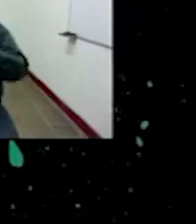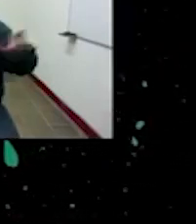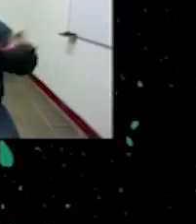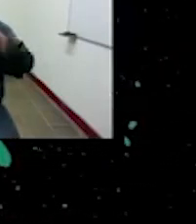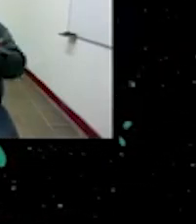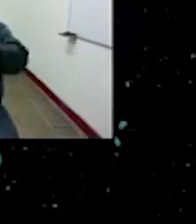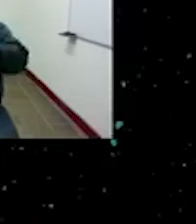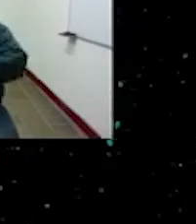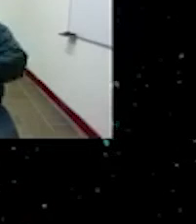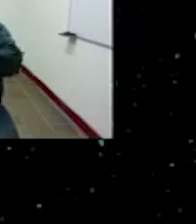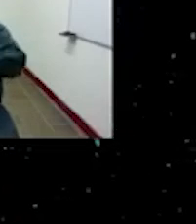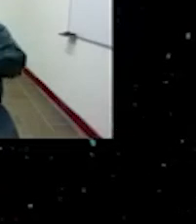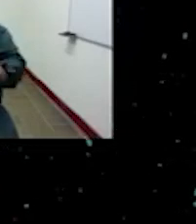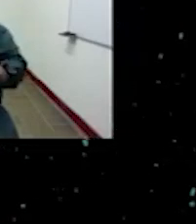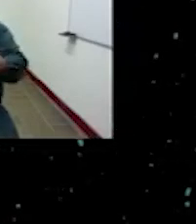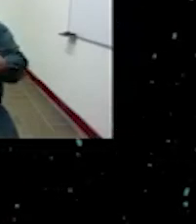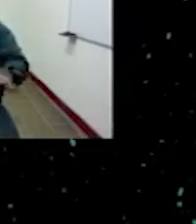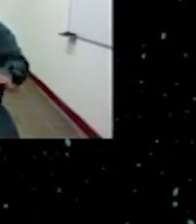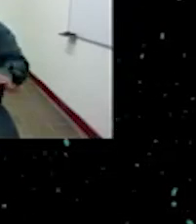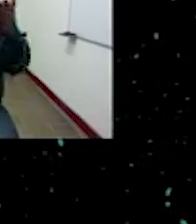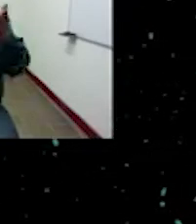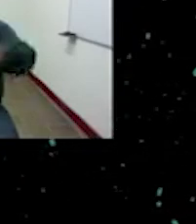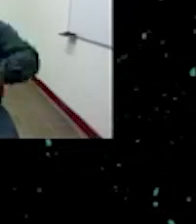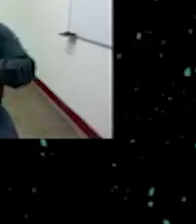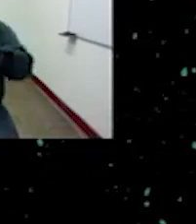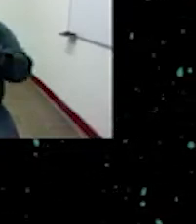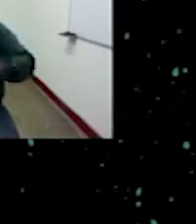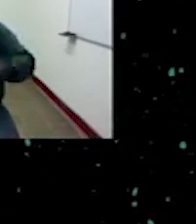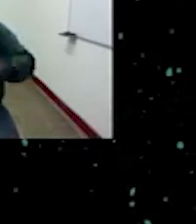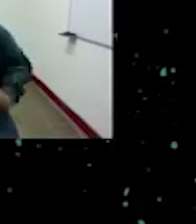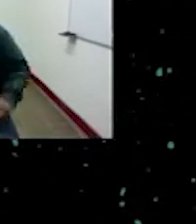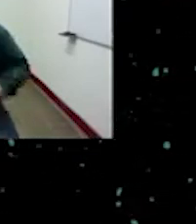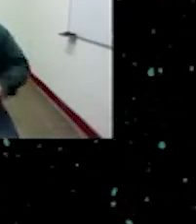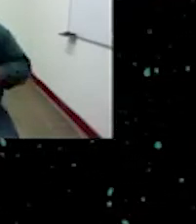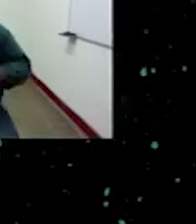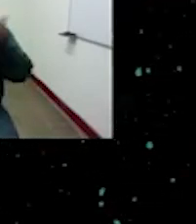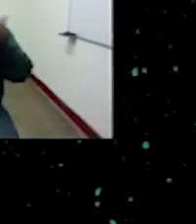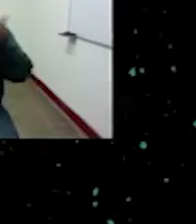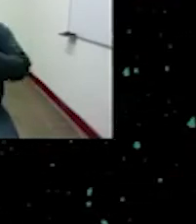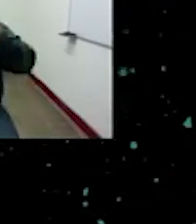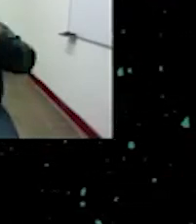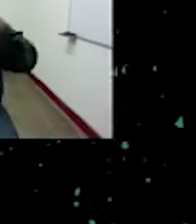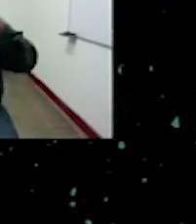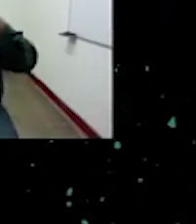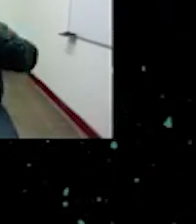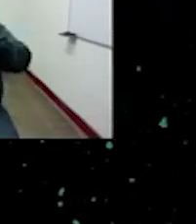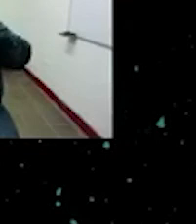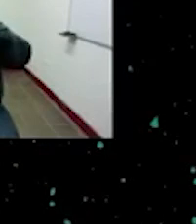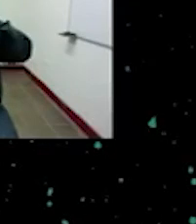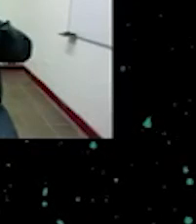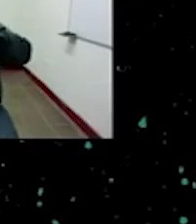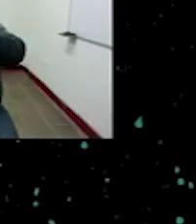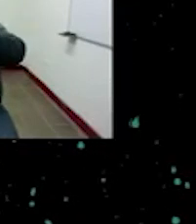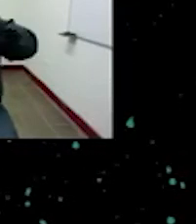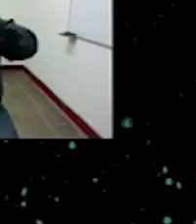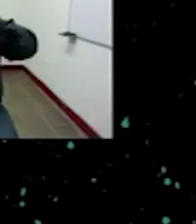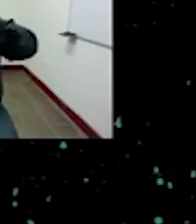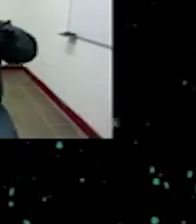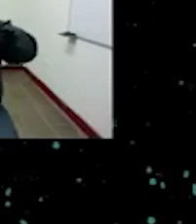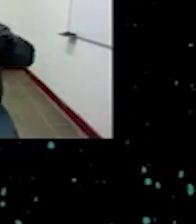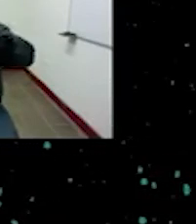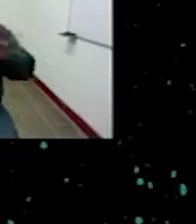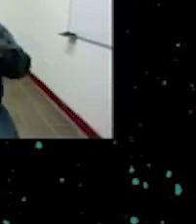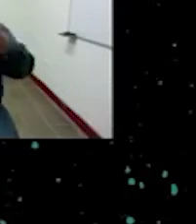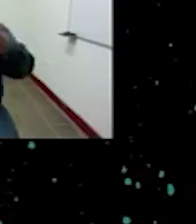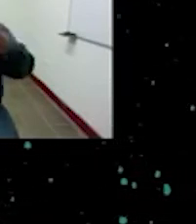y cultural que mencionas y cómo consideras que se pueden establecer diálogos norte-sur o sur-sur sin que esto sea una relación asimétrica